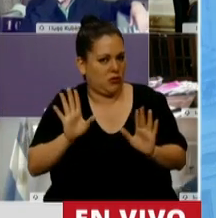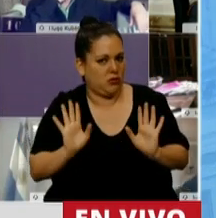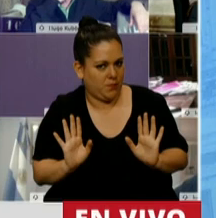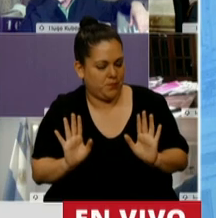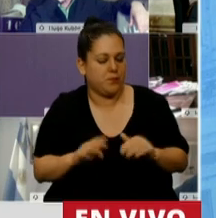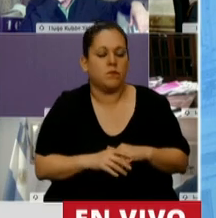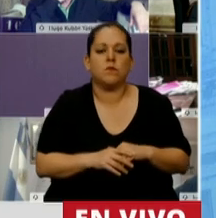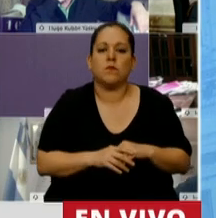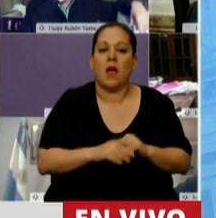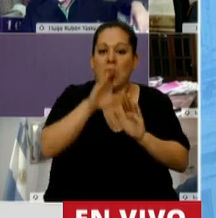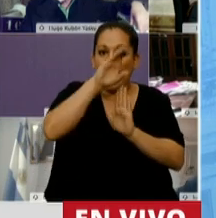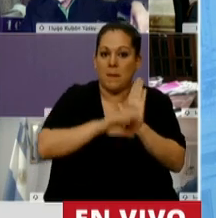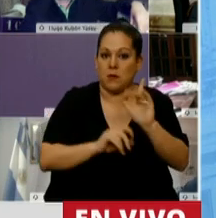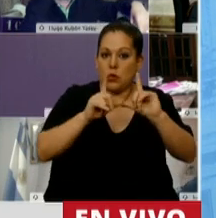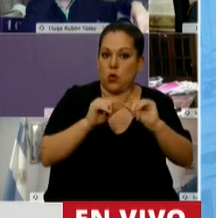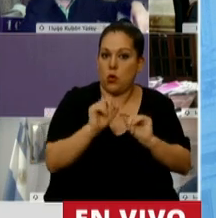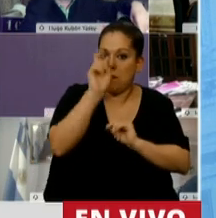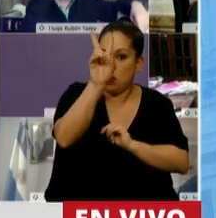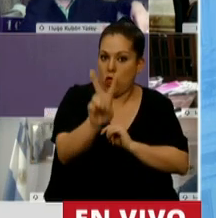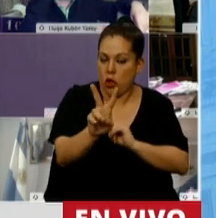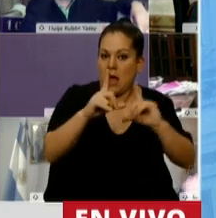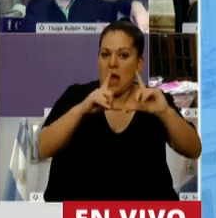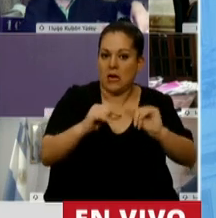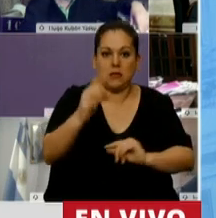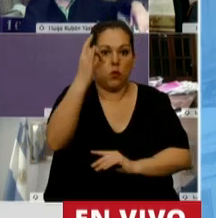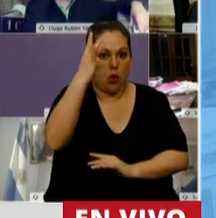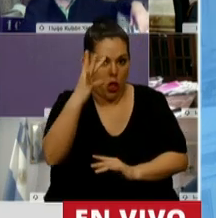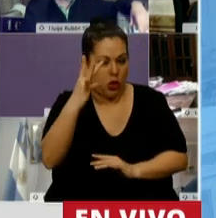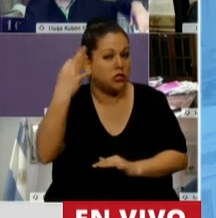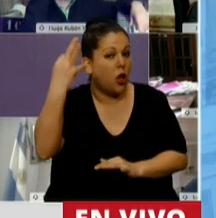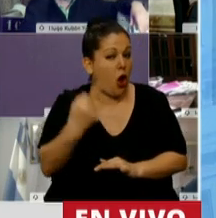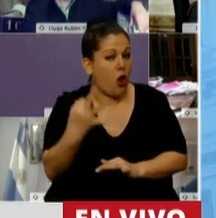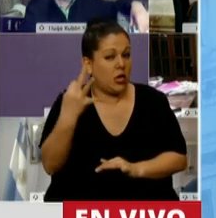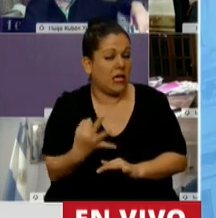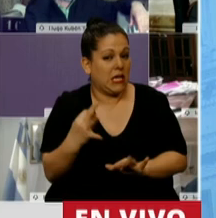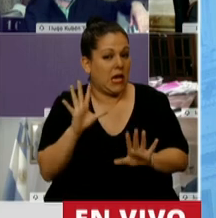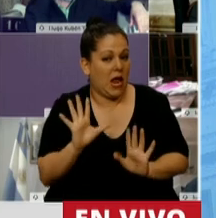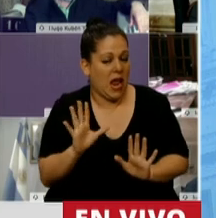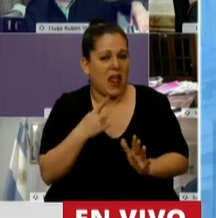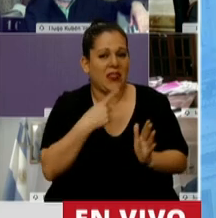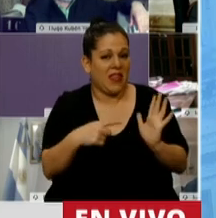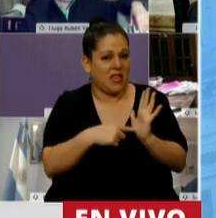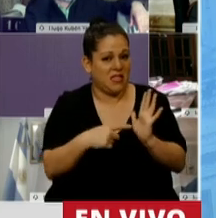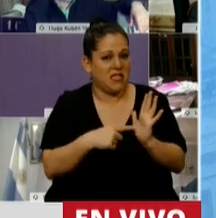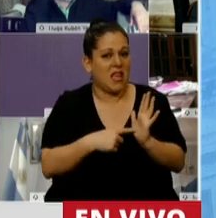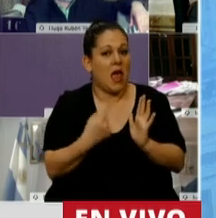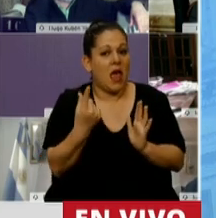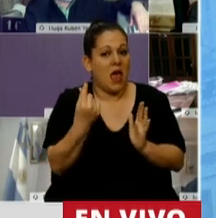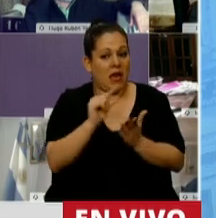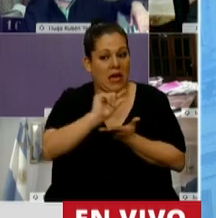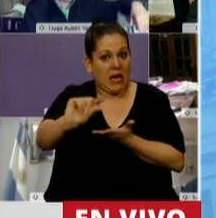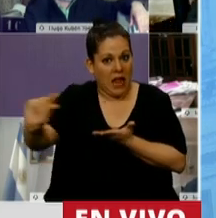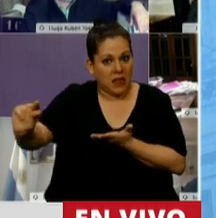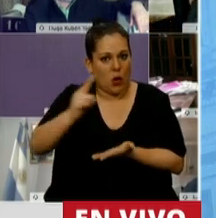capítulo 2, la planilla anexa al artículo 12 original, se distribuye en crédito a las universidades